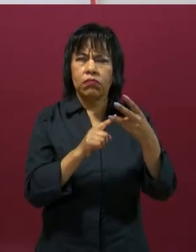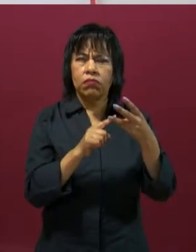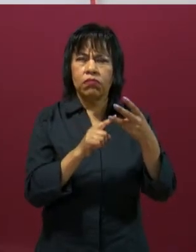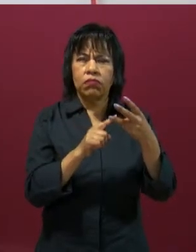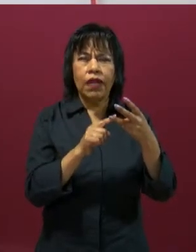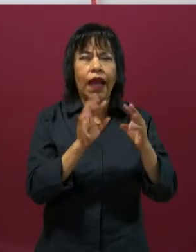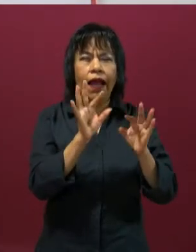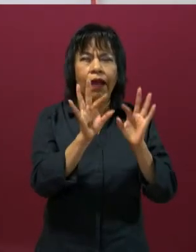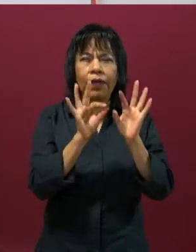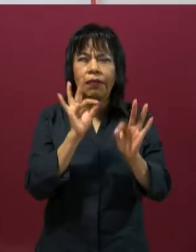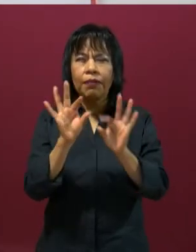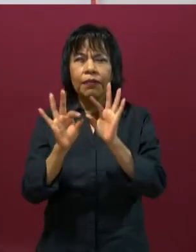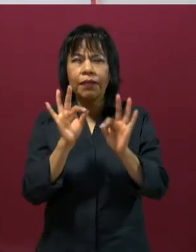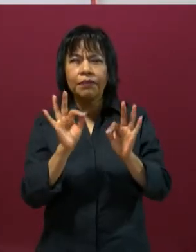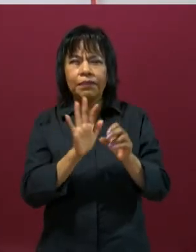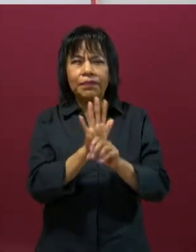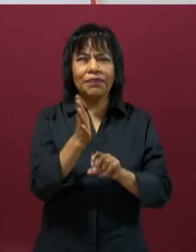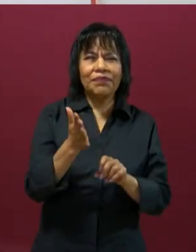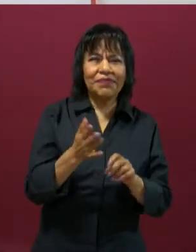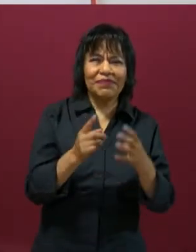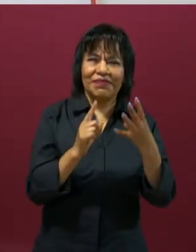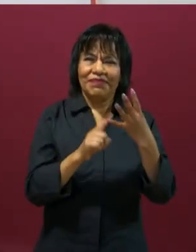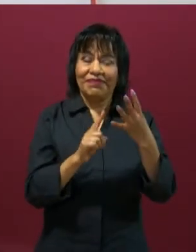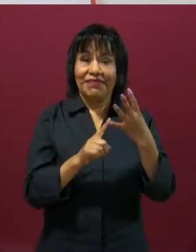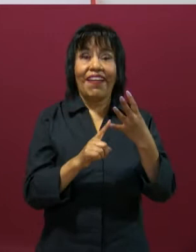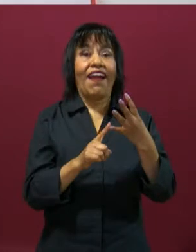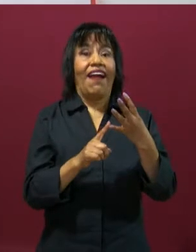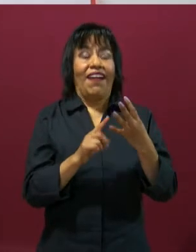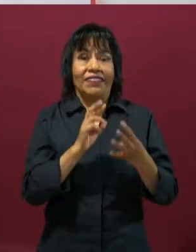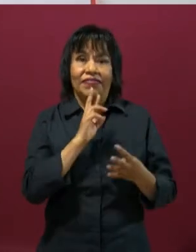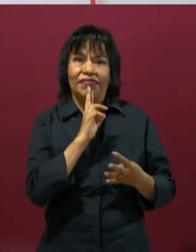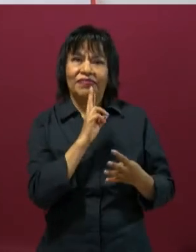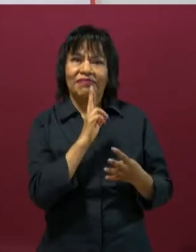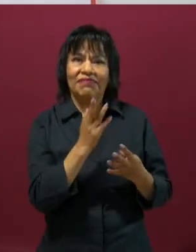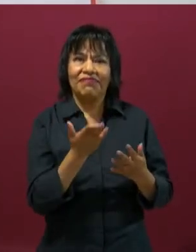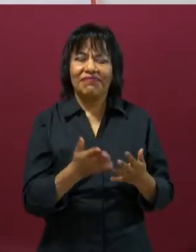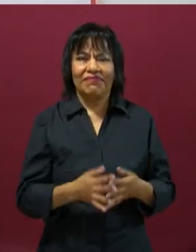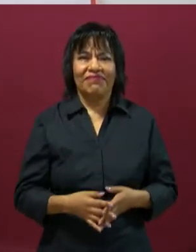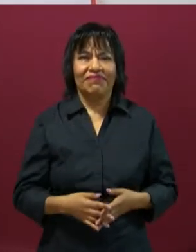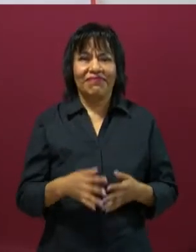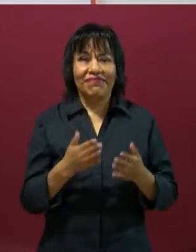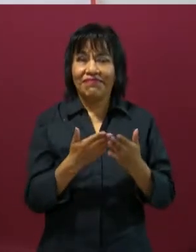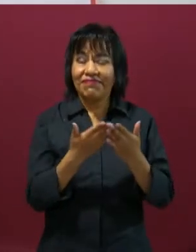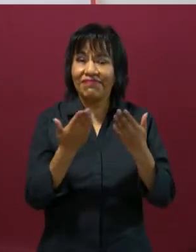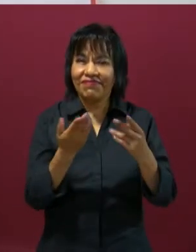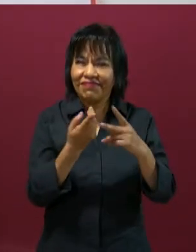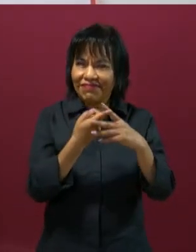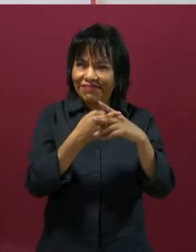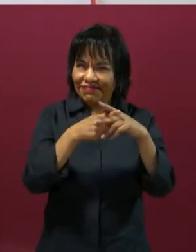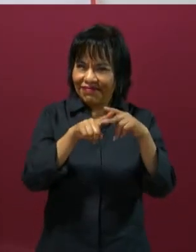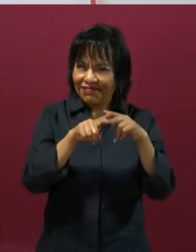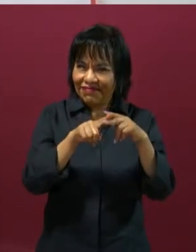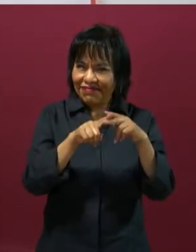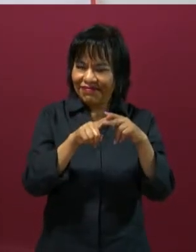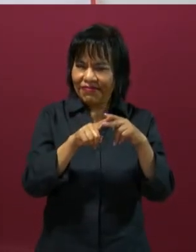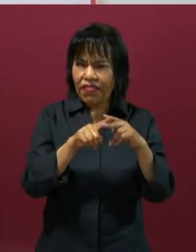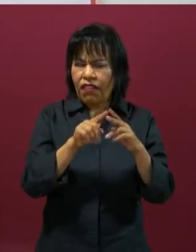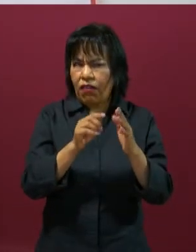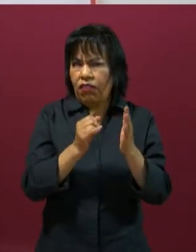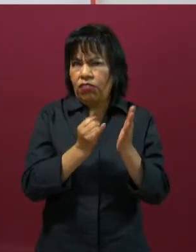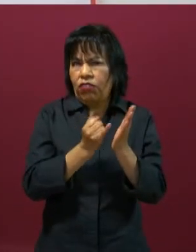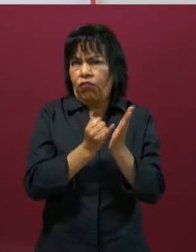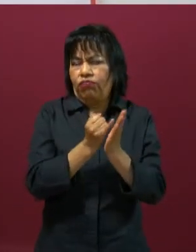elección que hice, cuatro, resultado obtenido. Vamos a partir de una decisión impulsiva